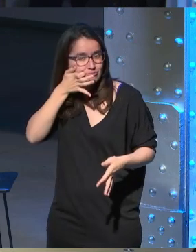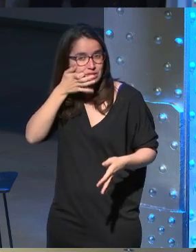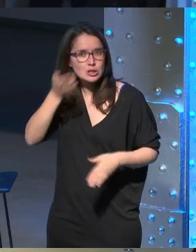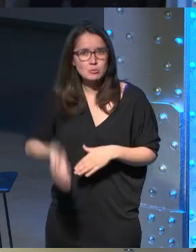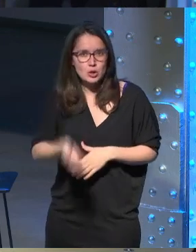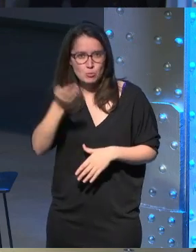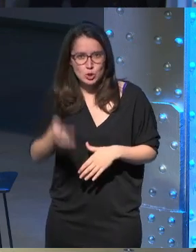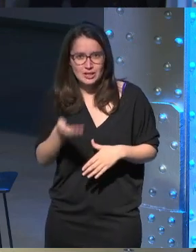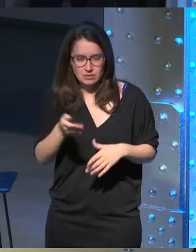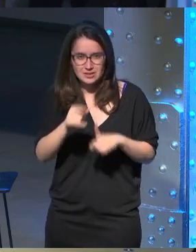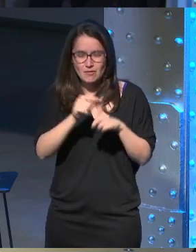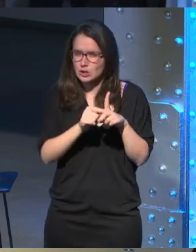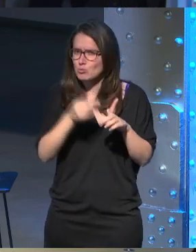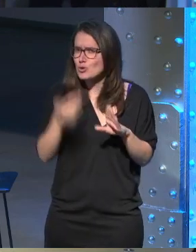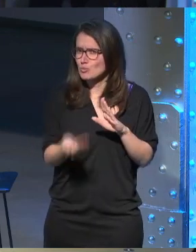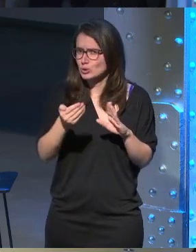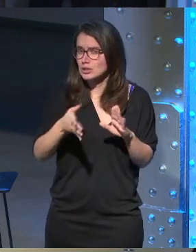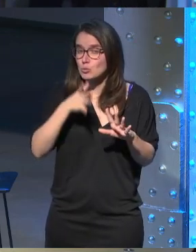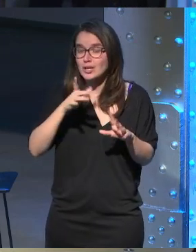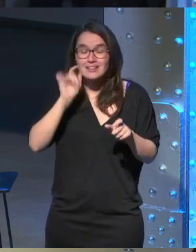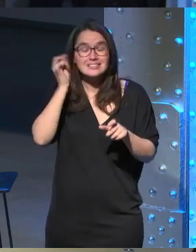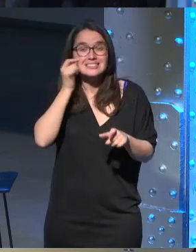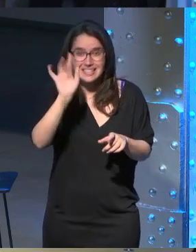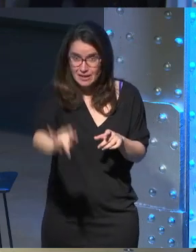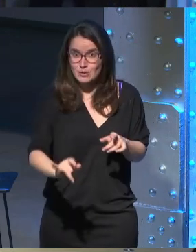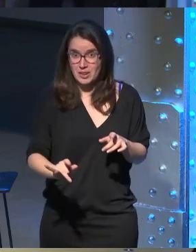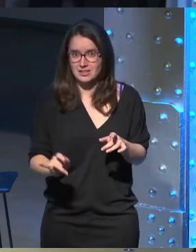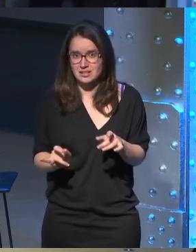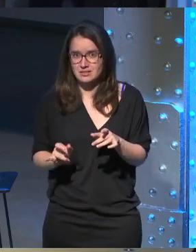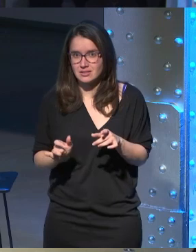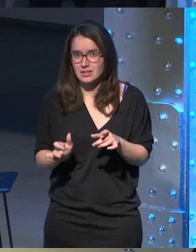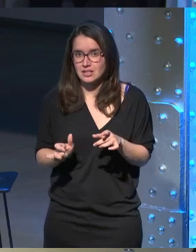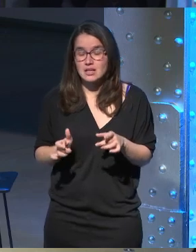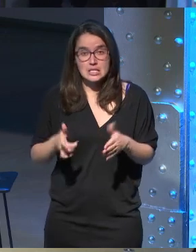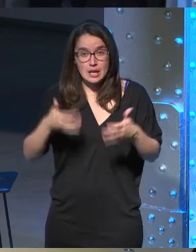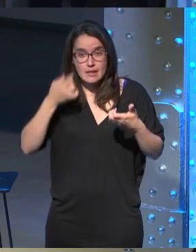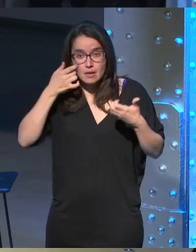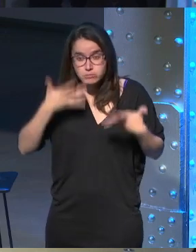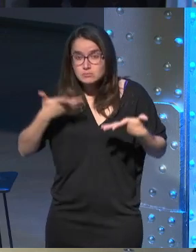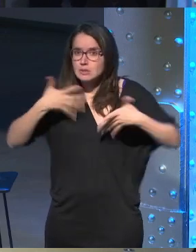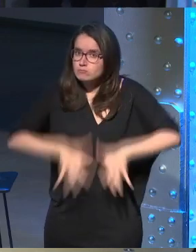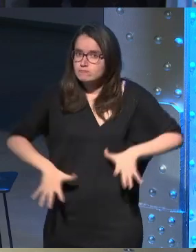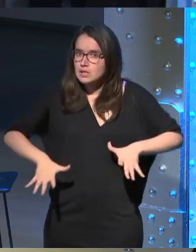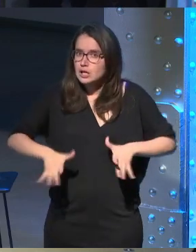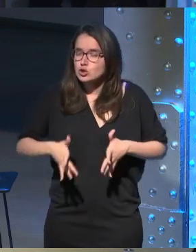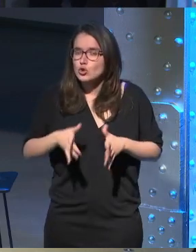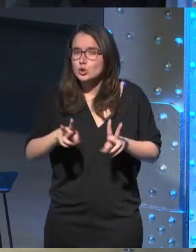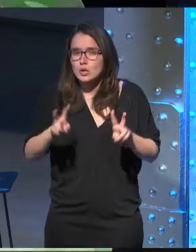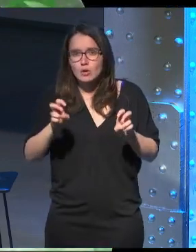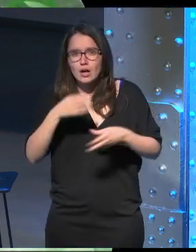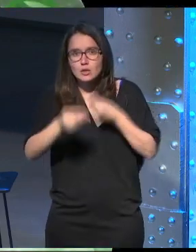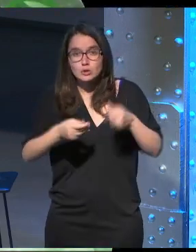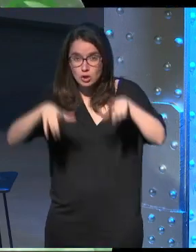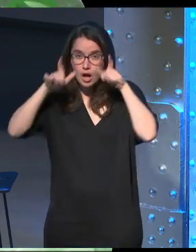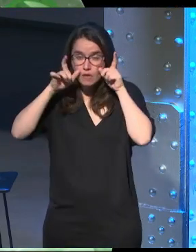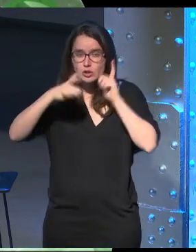es muy importante este factor porque él sí se da cuenta que está presente ahí la sensación de presencia la inmersión de estos nuevos medios hacen que cuando